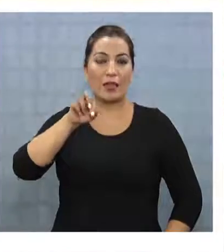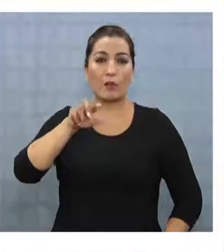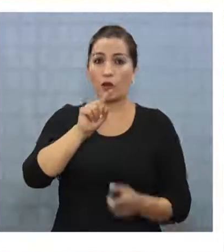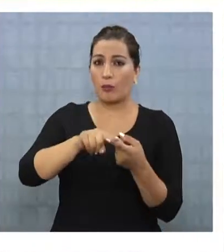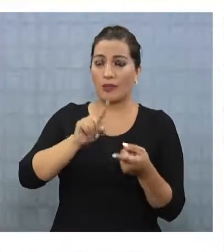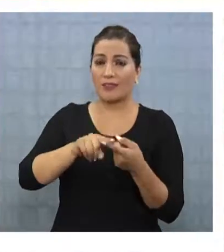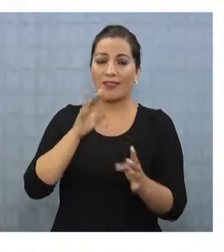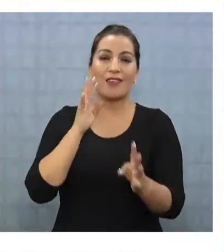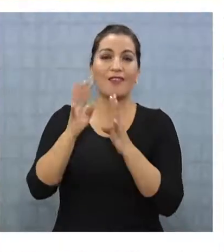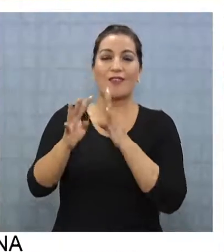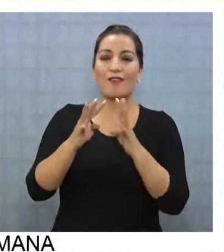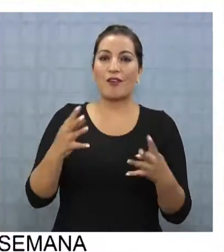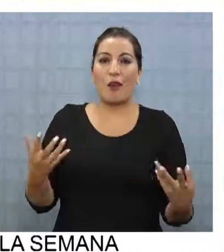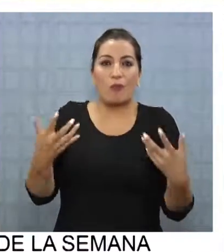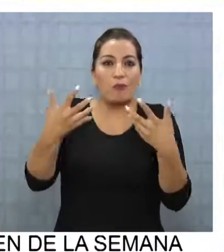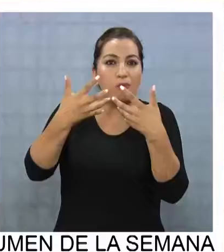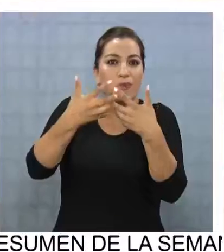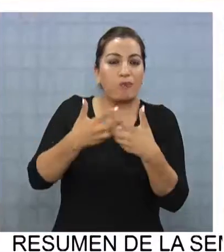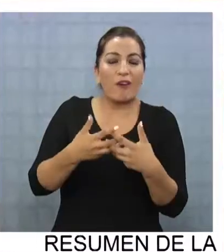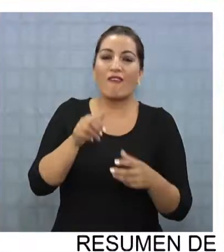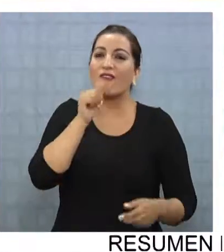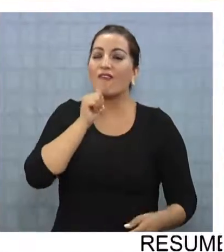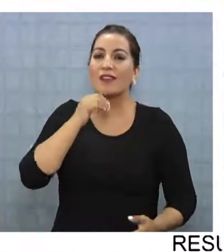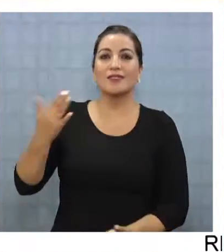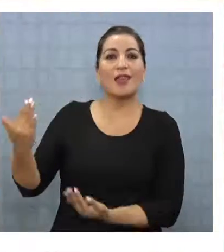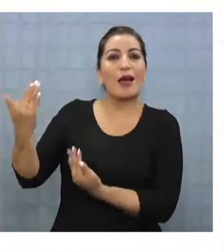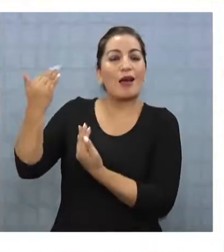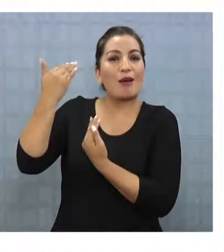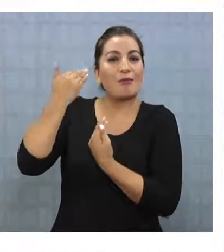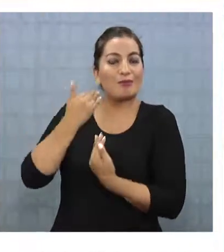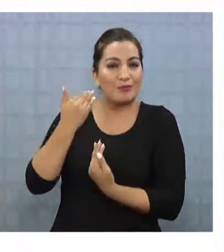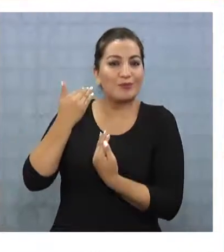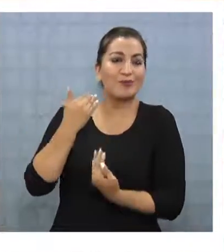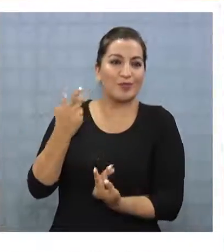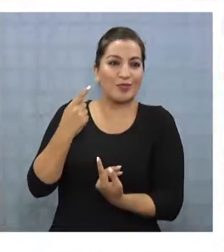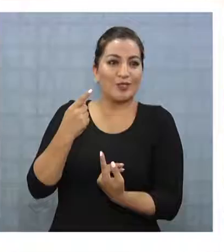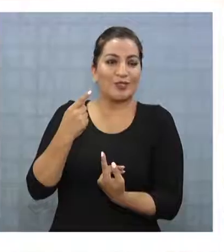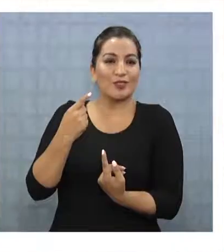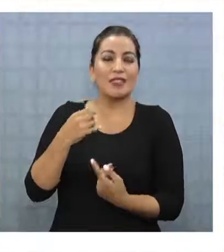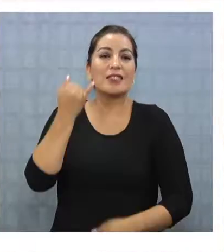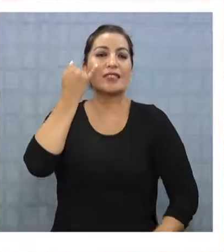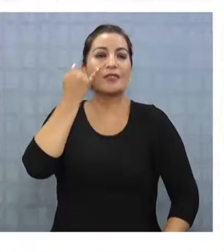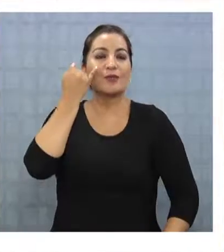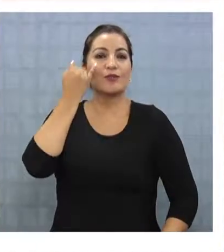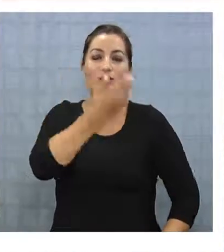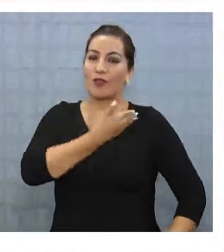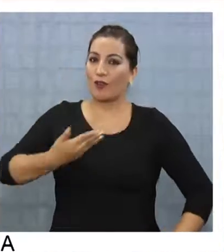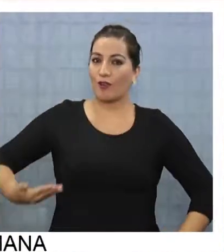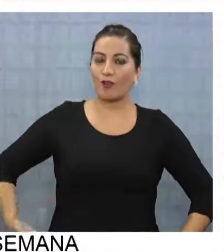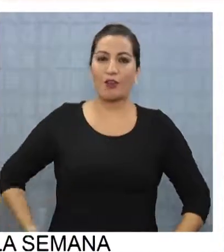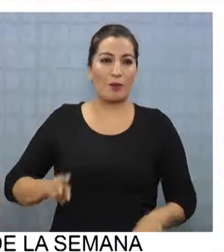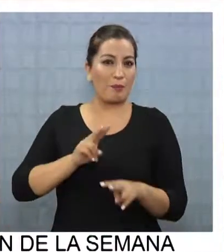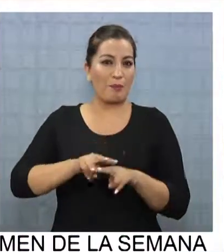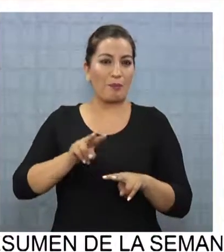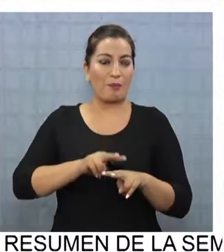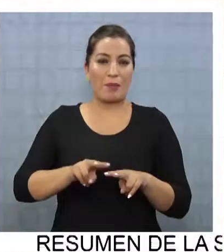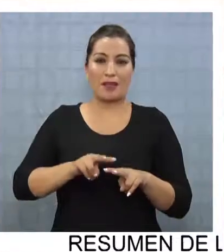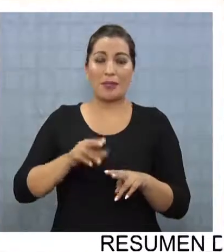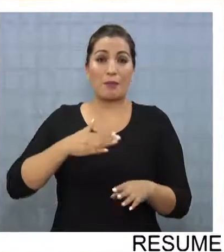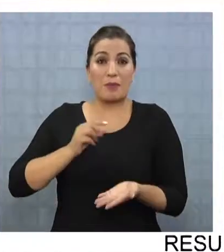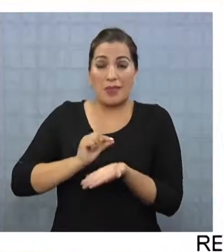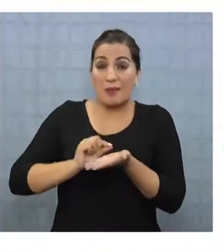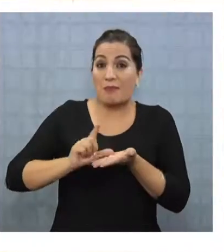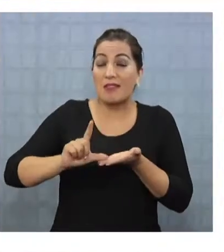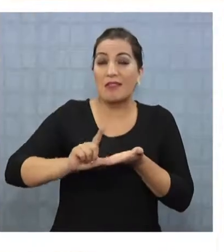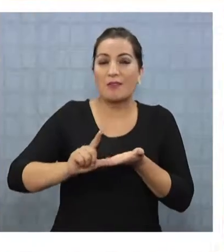Los participantes de esta feria coincidieron que hace falta más apoyo por parte de las instituciones gubernamentales para hacer